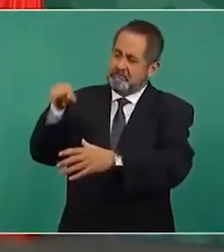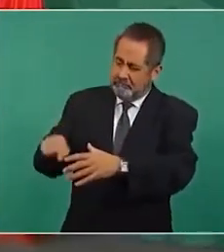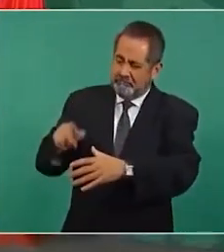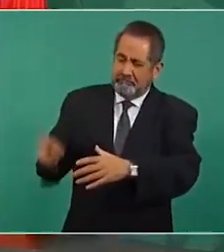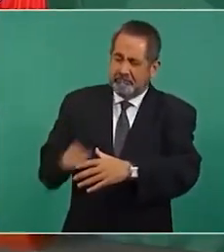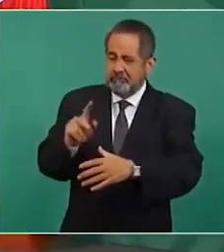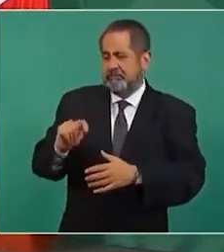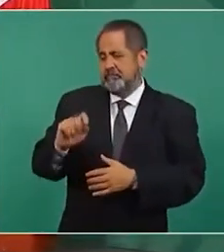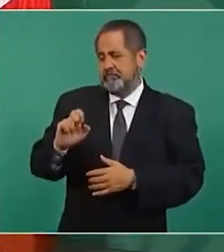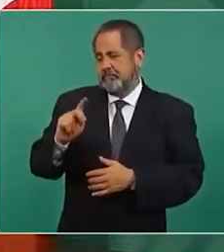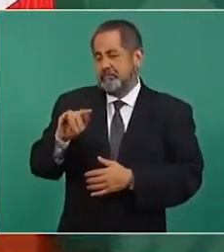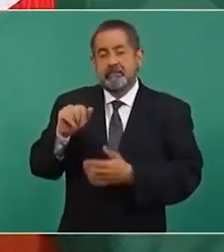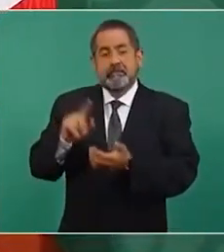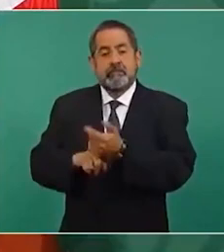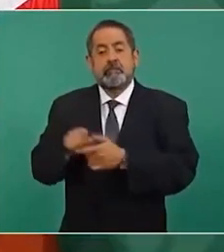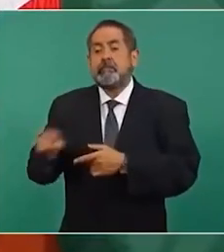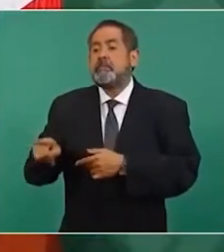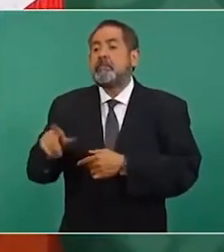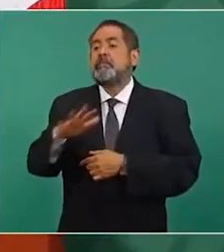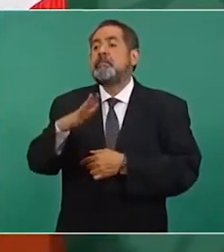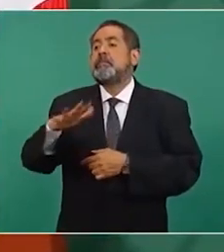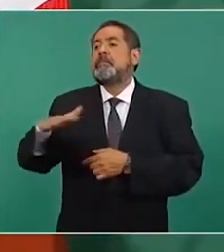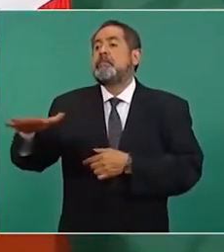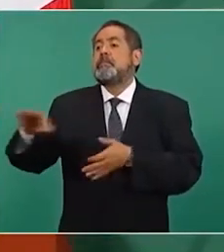era cuando vivir cerca del mar